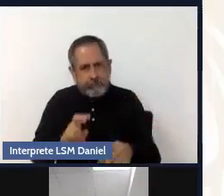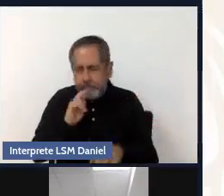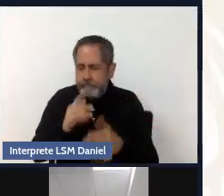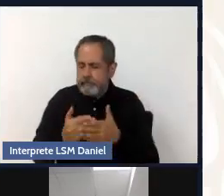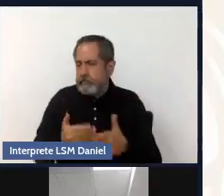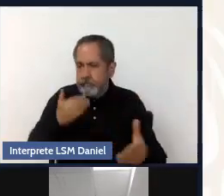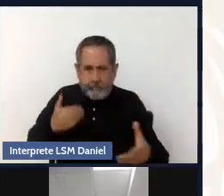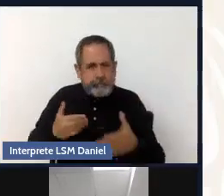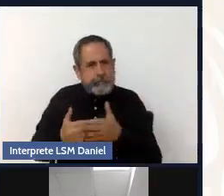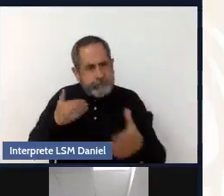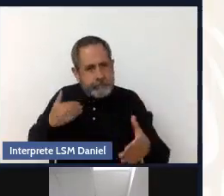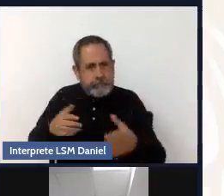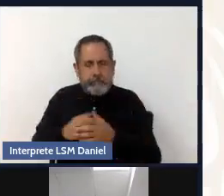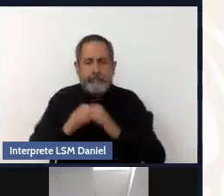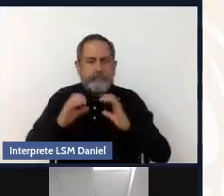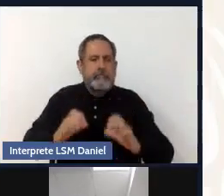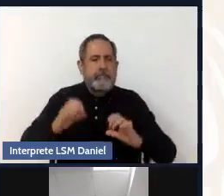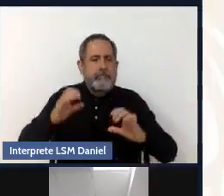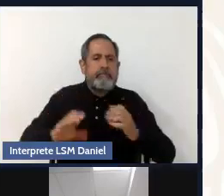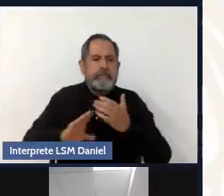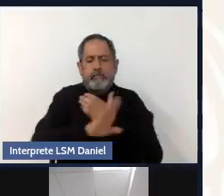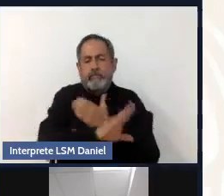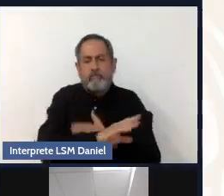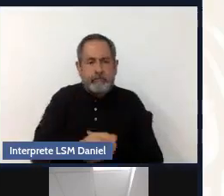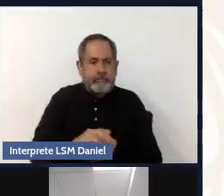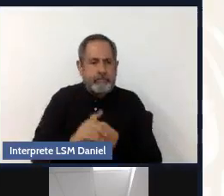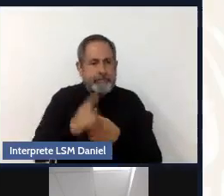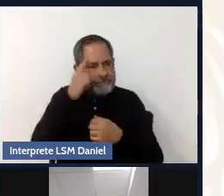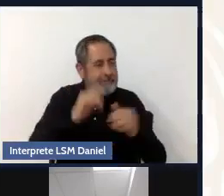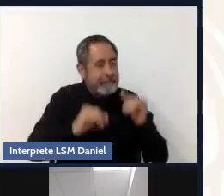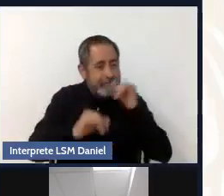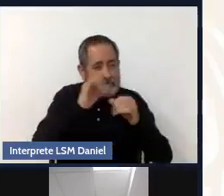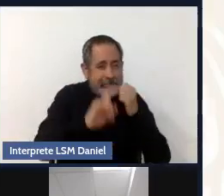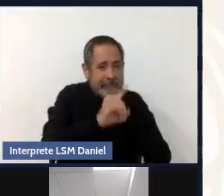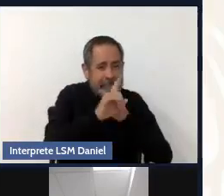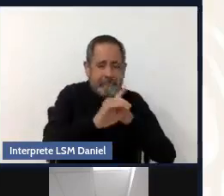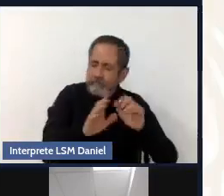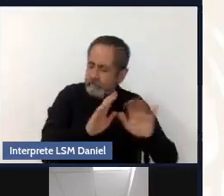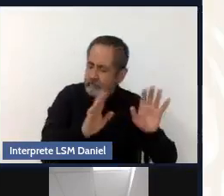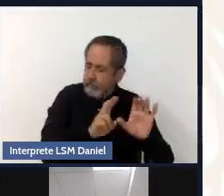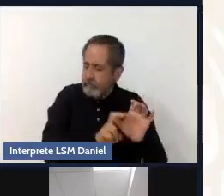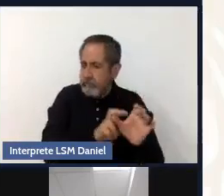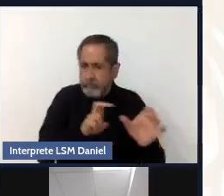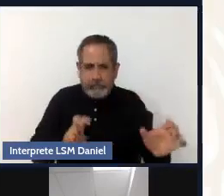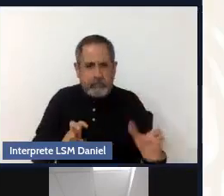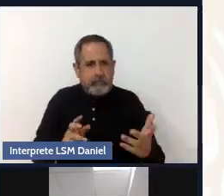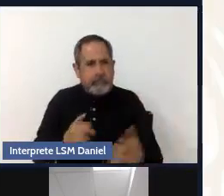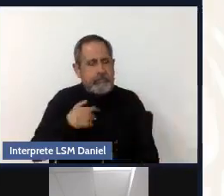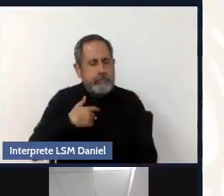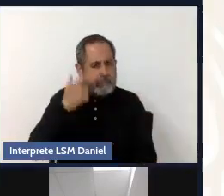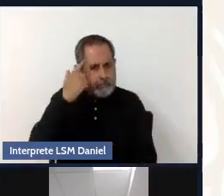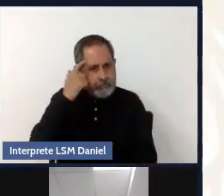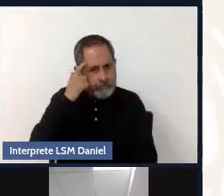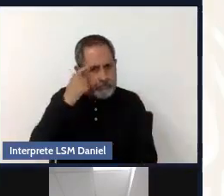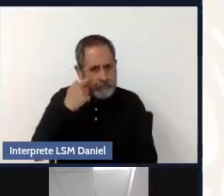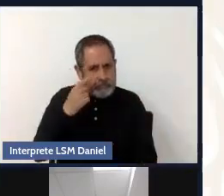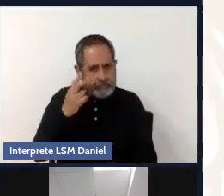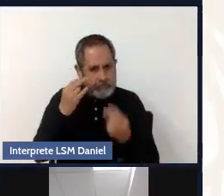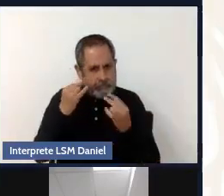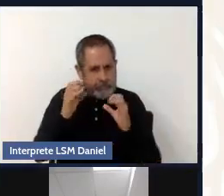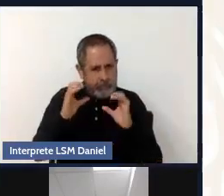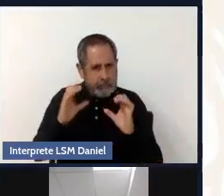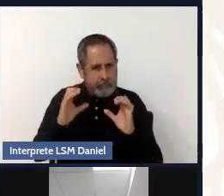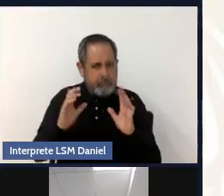situación de consumo problemático. Entonces, eh, vamos a estar como atentos a esto, ¿no?